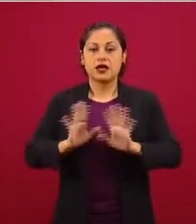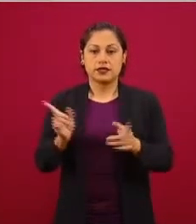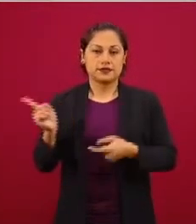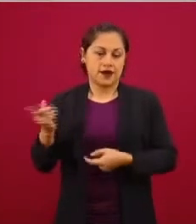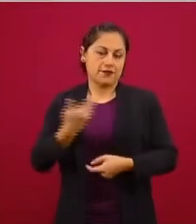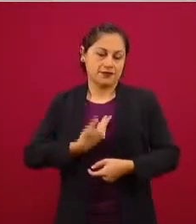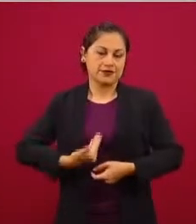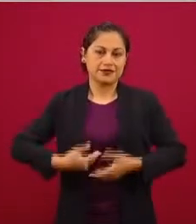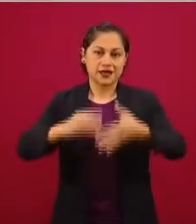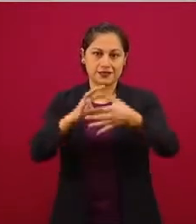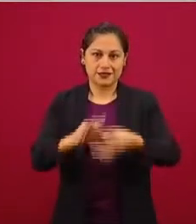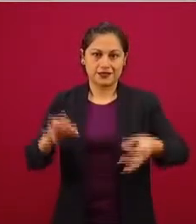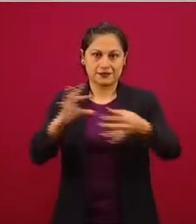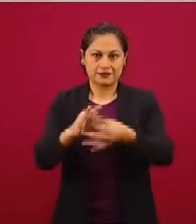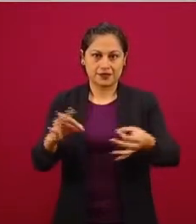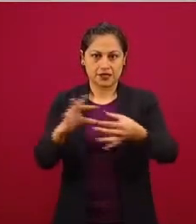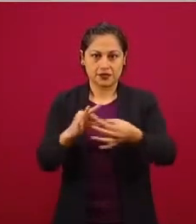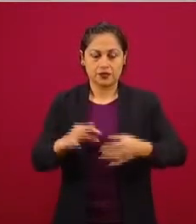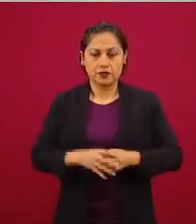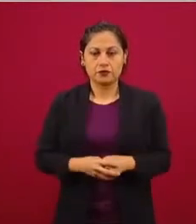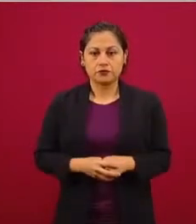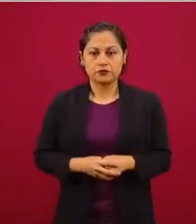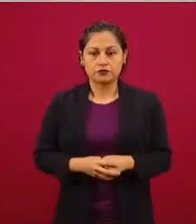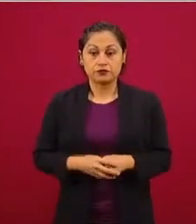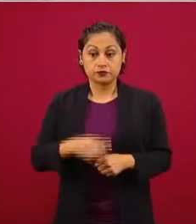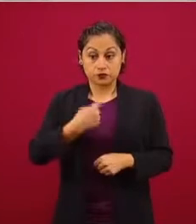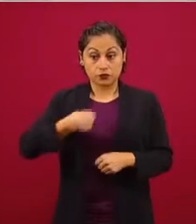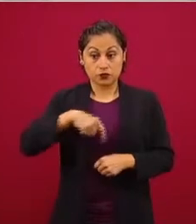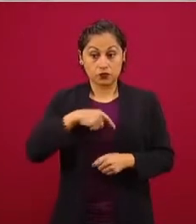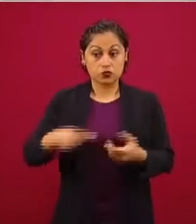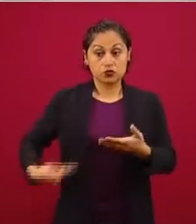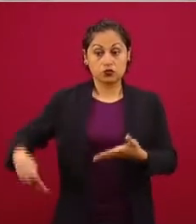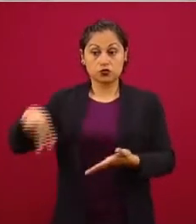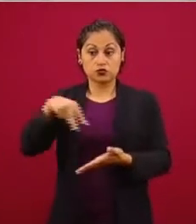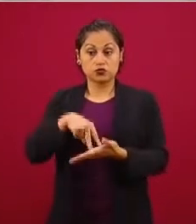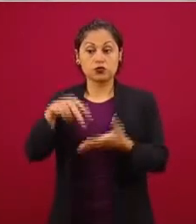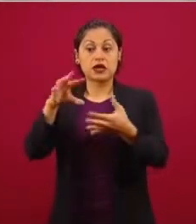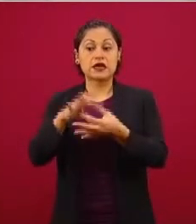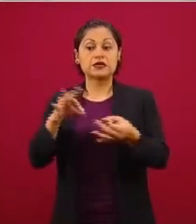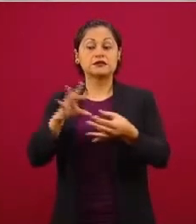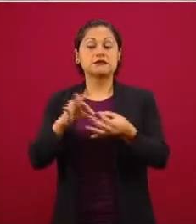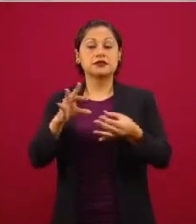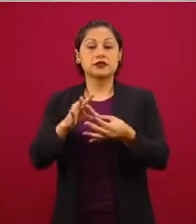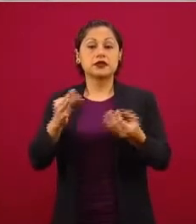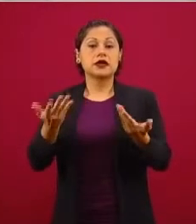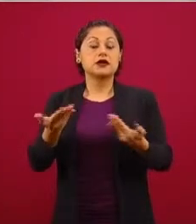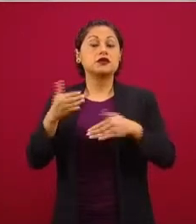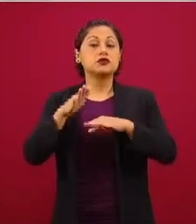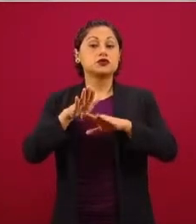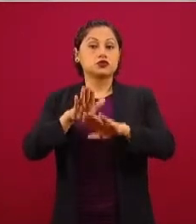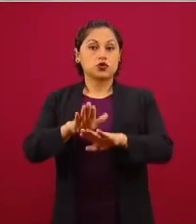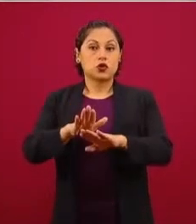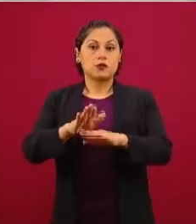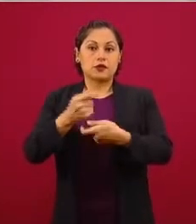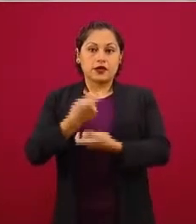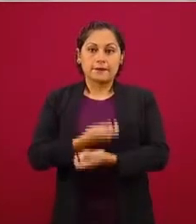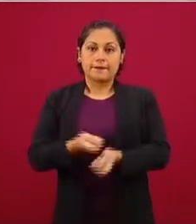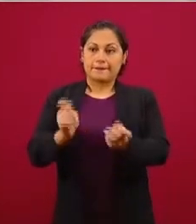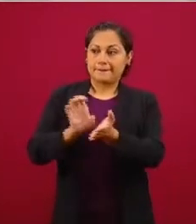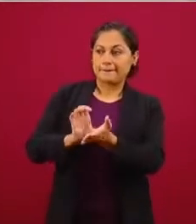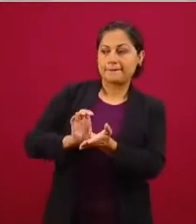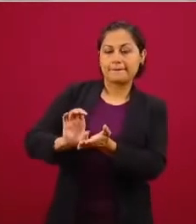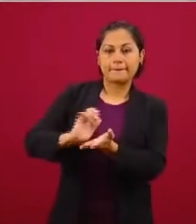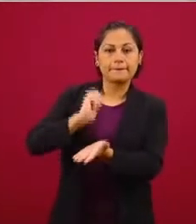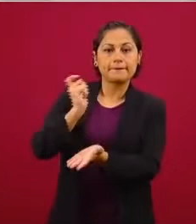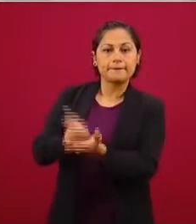Manuel, vamos a explicar el día de hoy cómo vamos en este pago para la pensión de